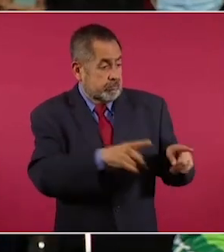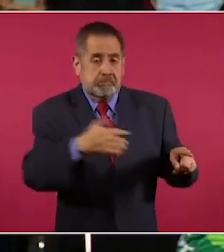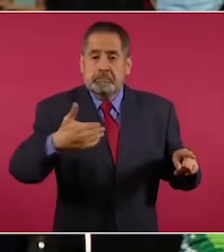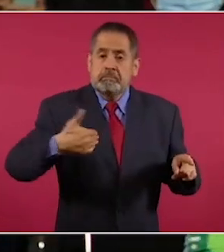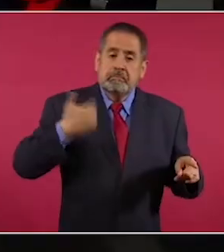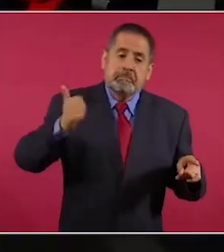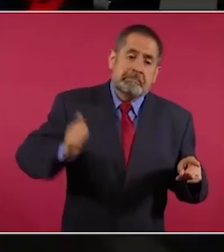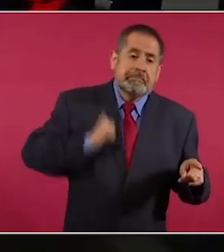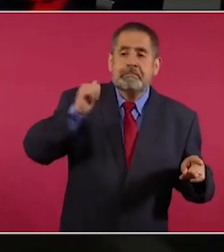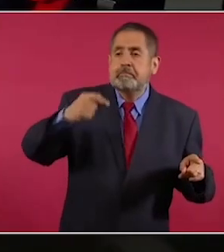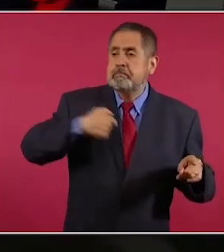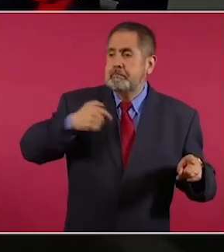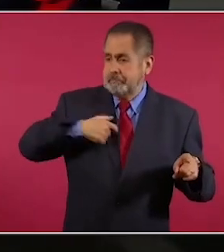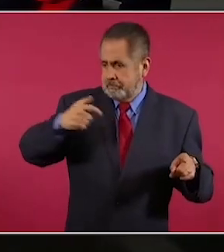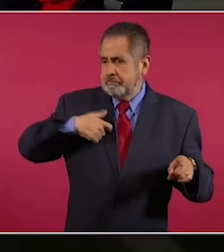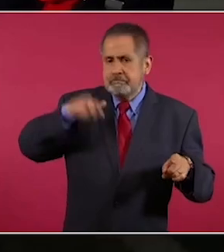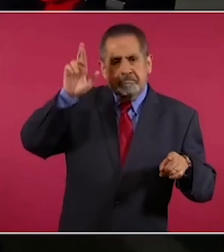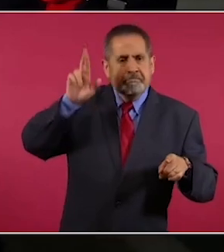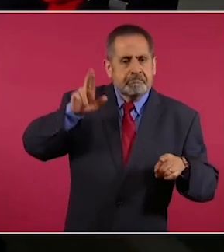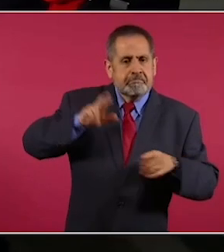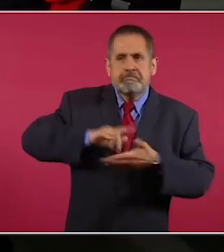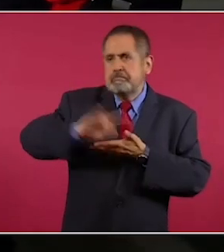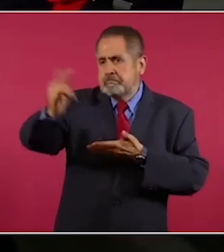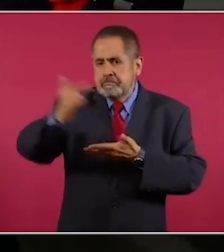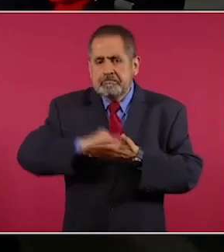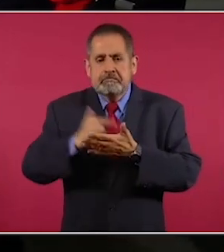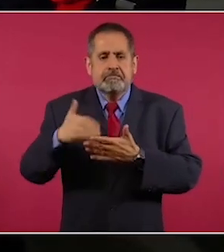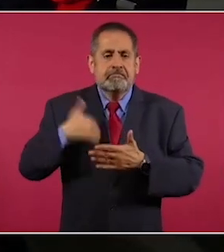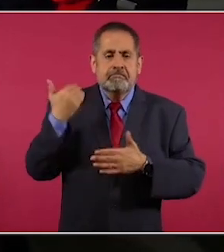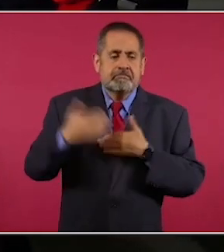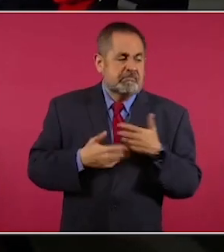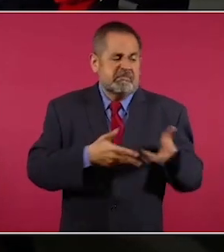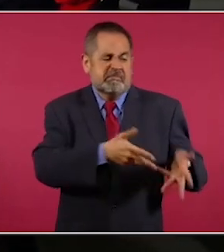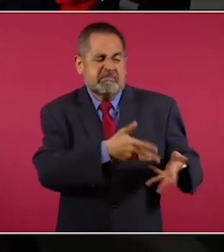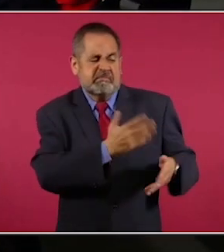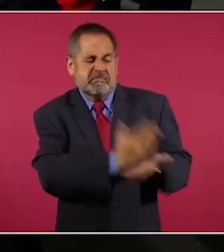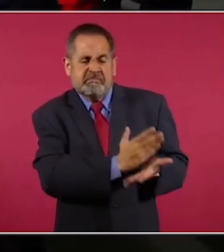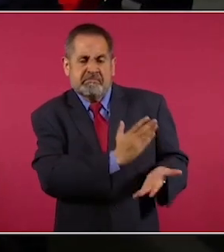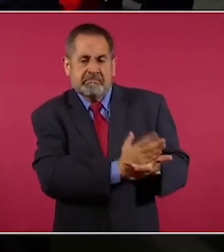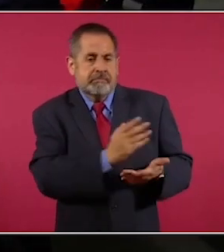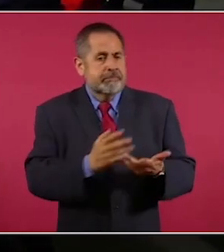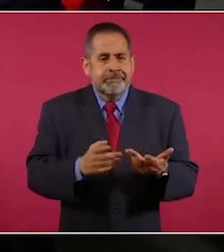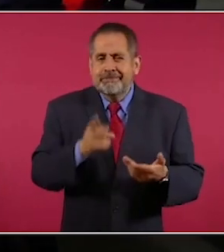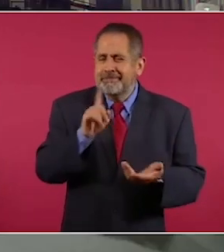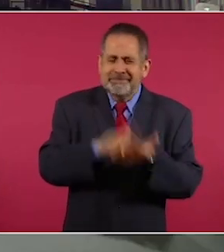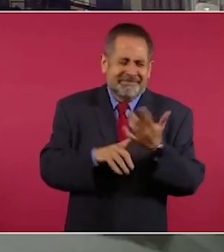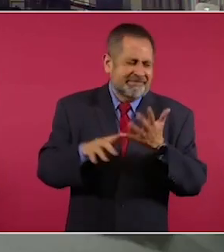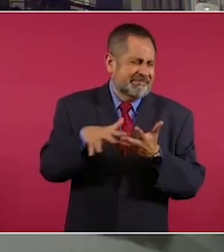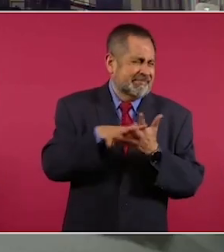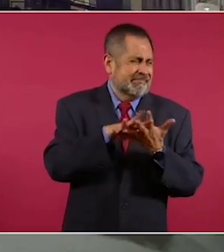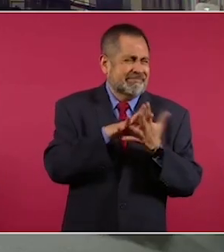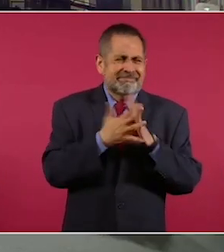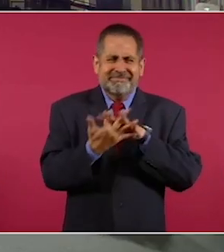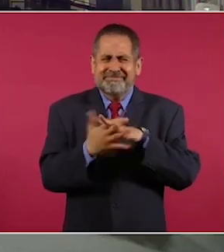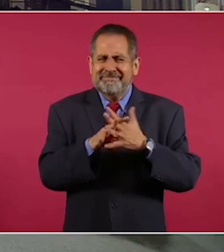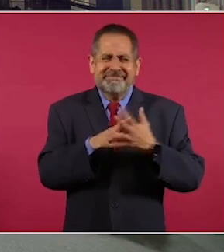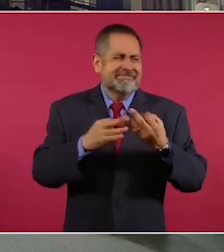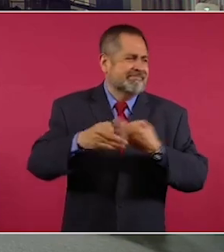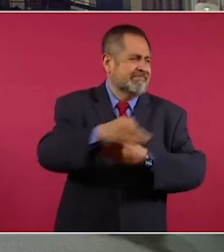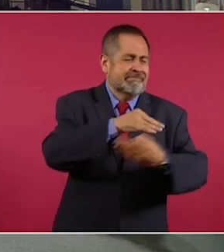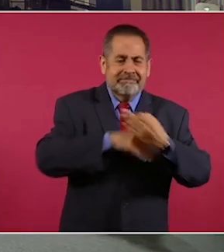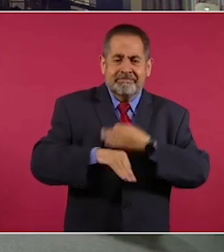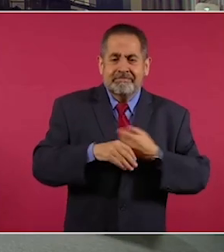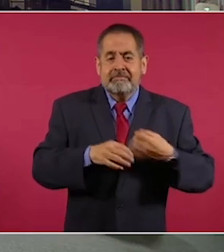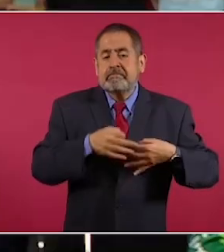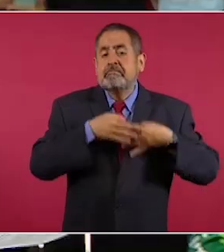atorar, pues los otros se están beneficiando. Entonces, hay una serie de intereses en los cuales a través de estos años